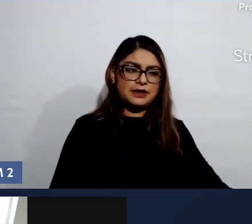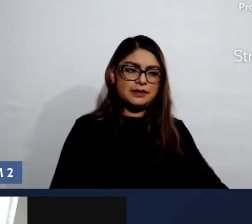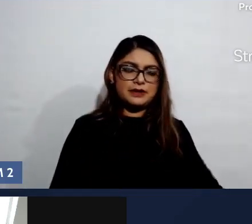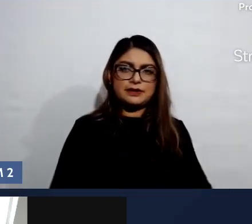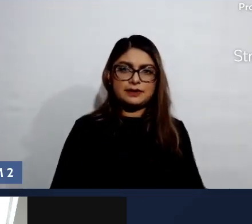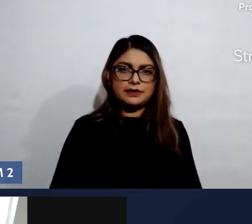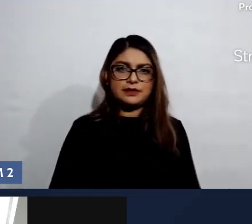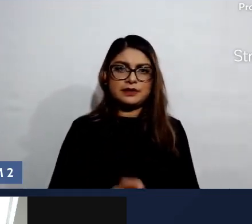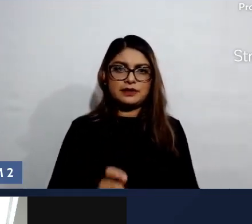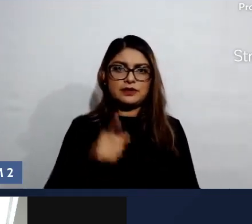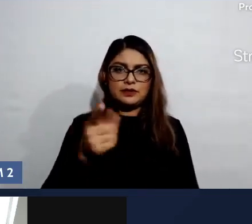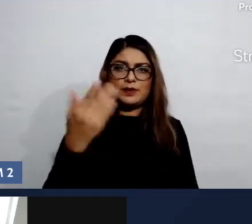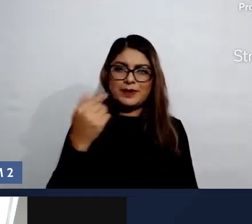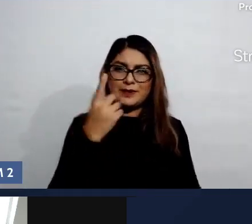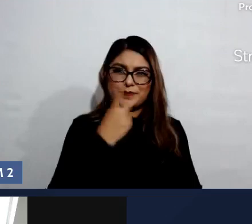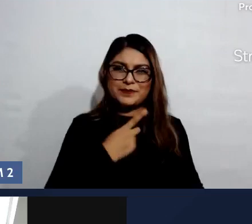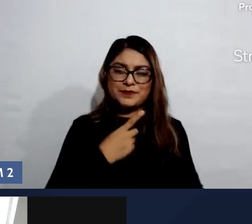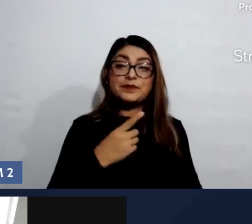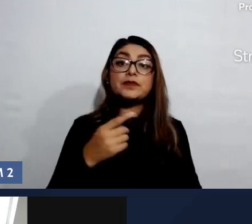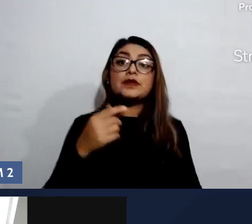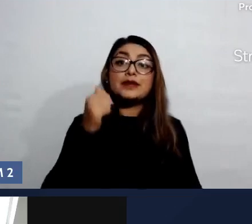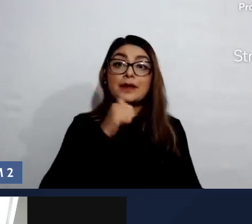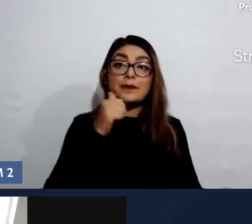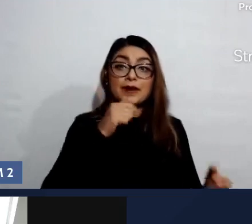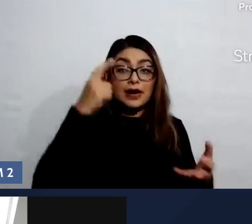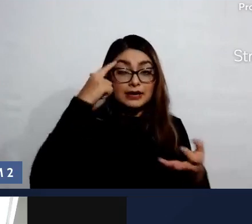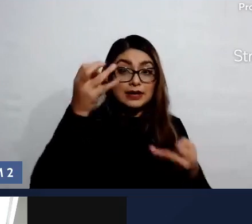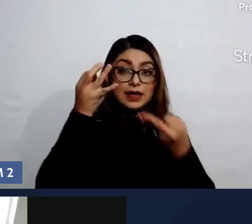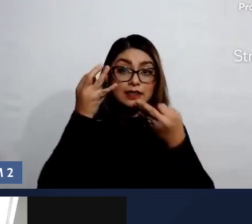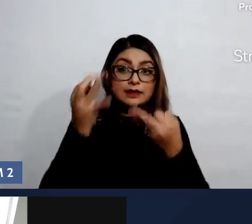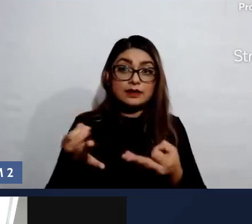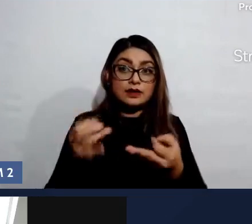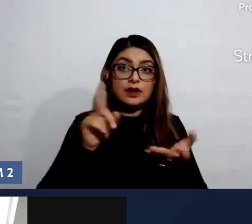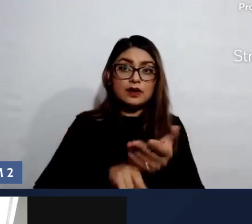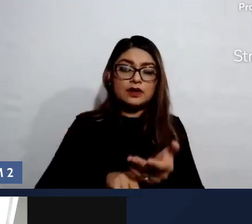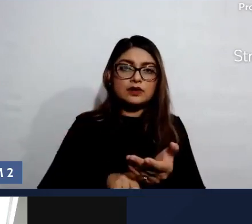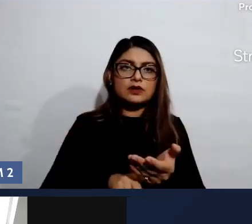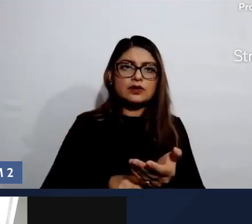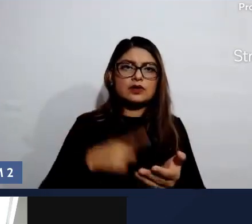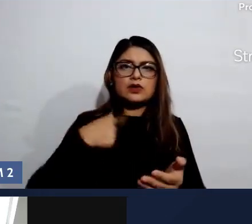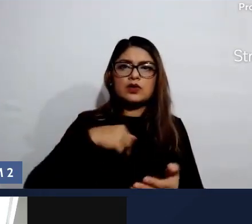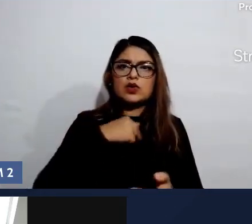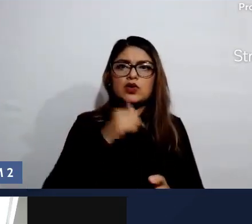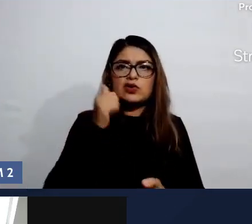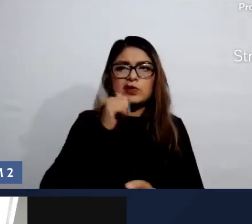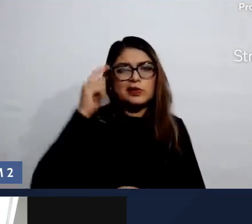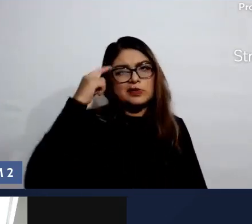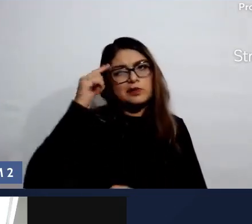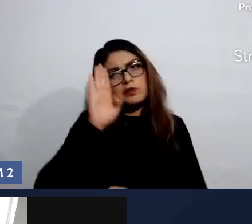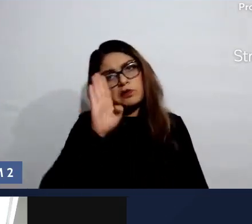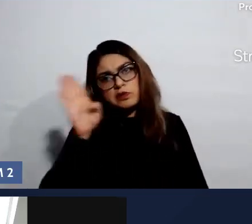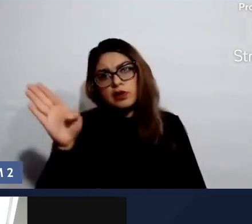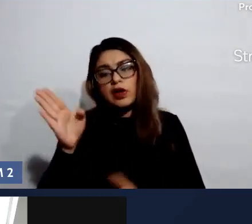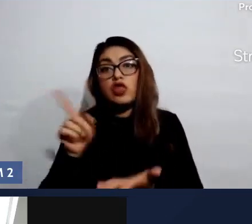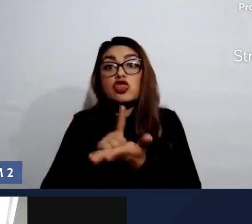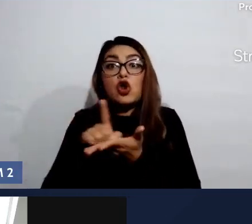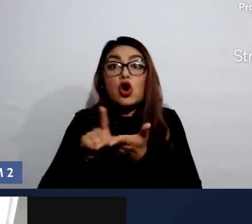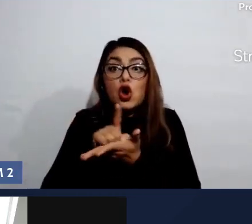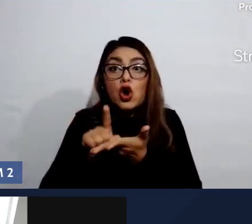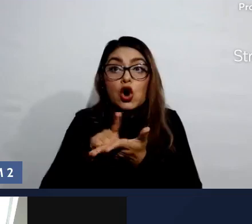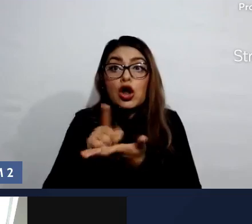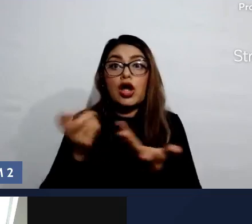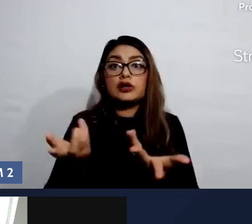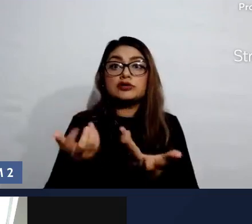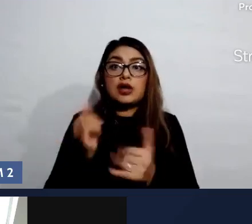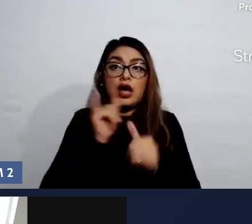las adicciones siempre que tomamos o hablamos del tema de adicciones, nos vamos siempre por el tema de drogas, de alcohol,